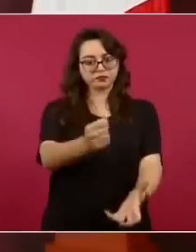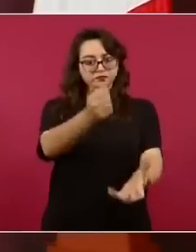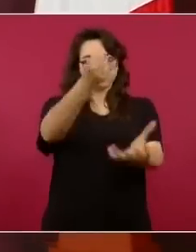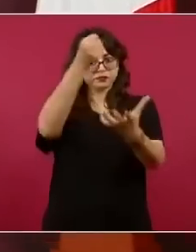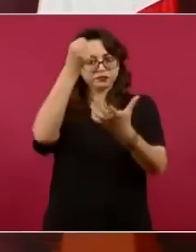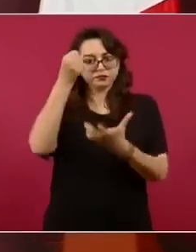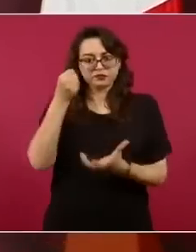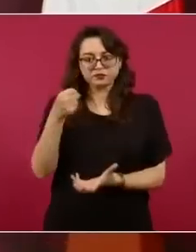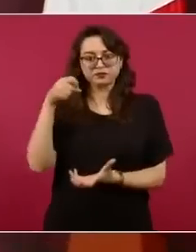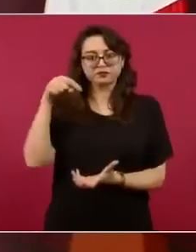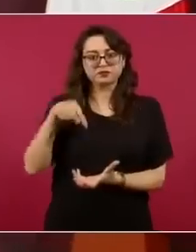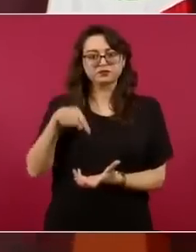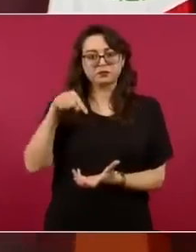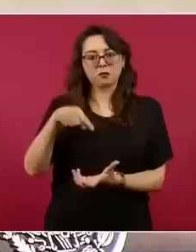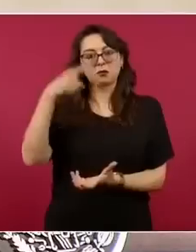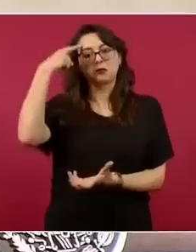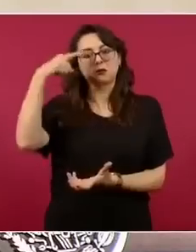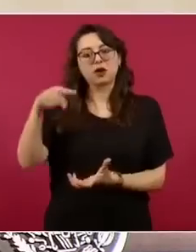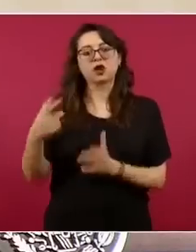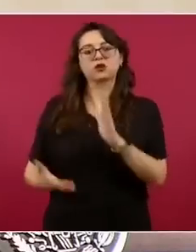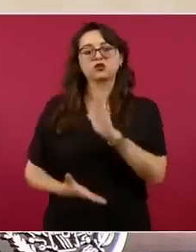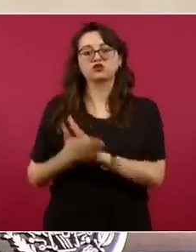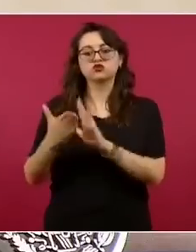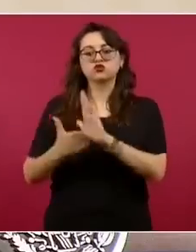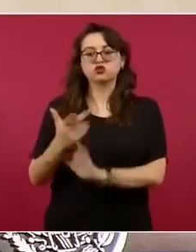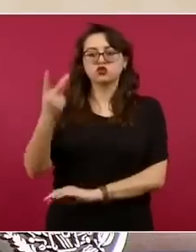dos hospitales,